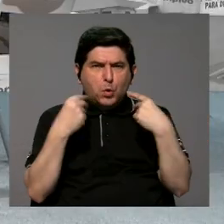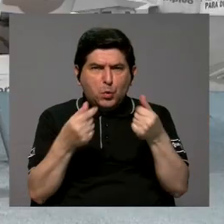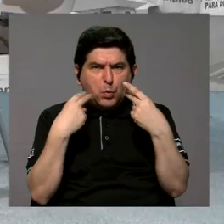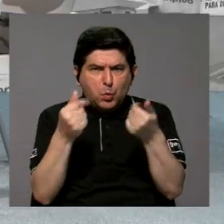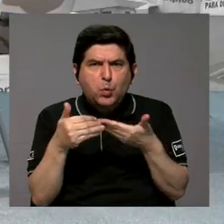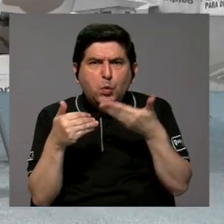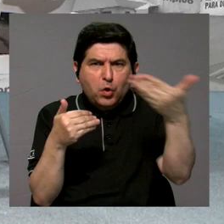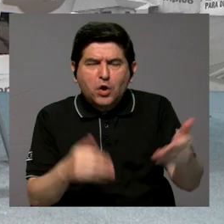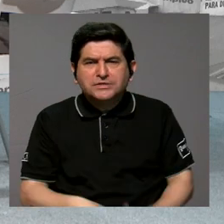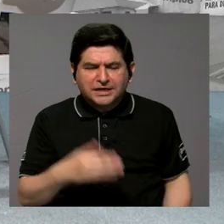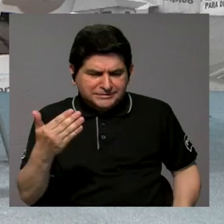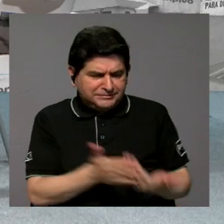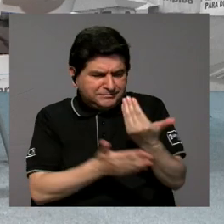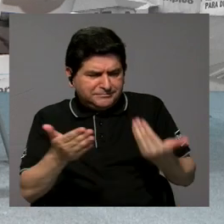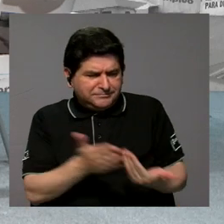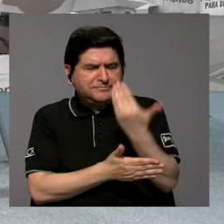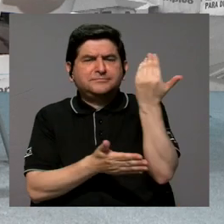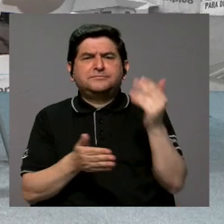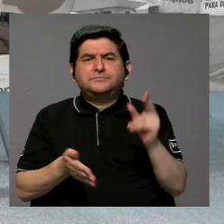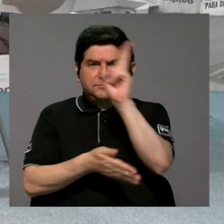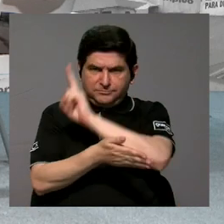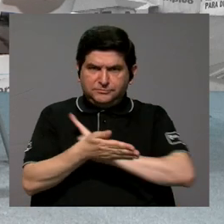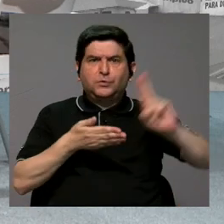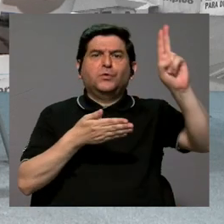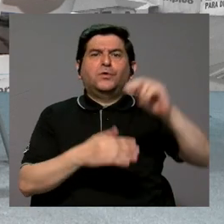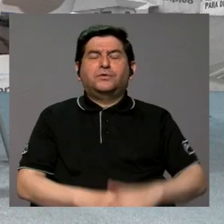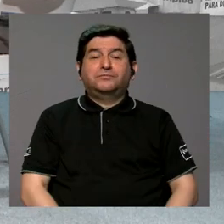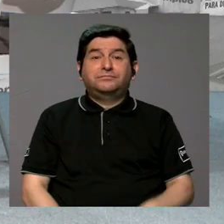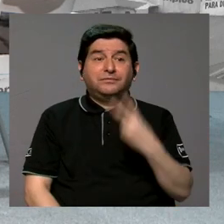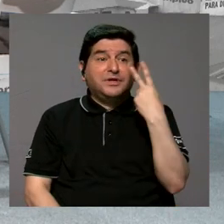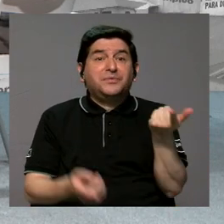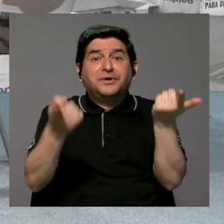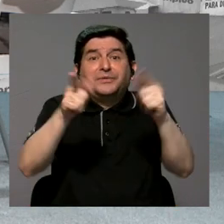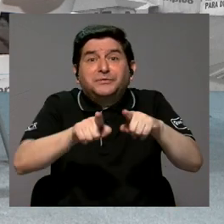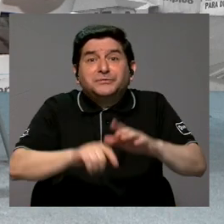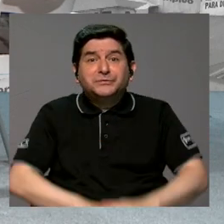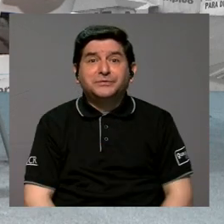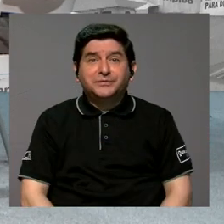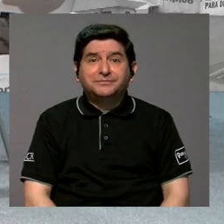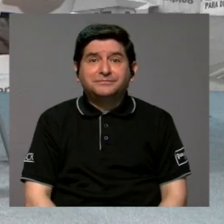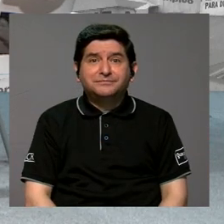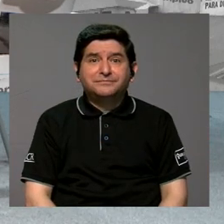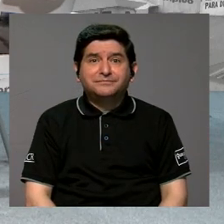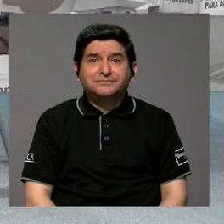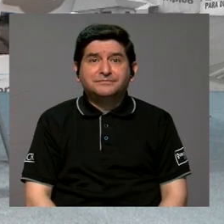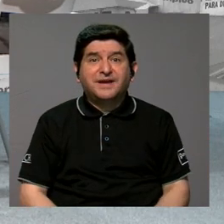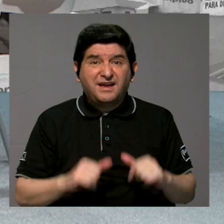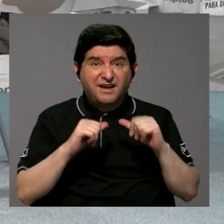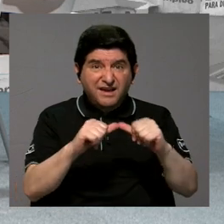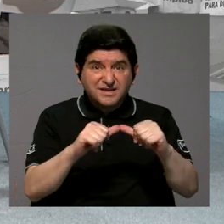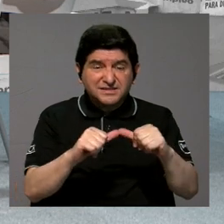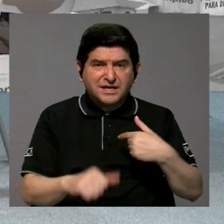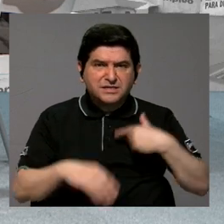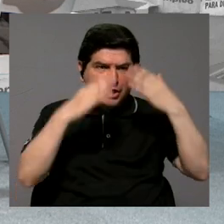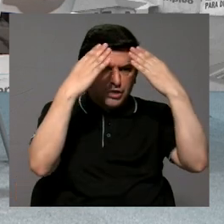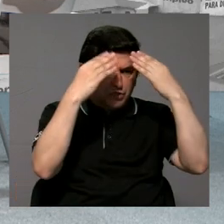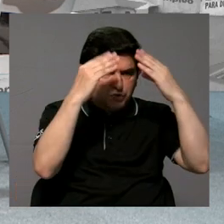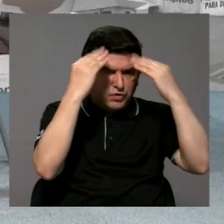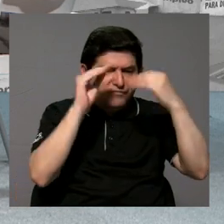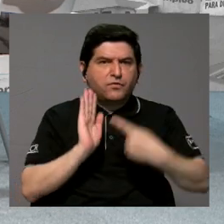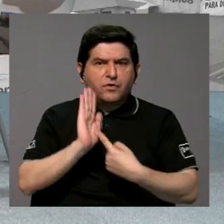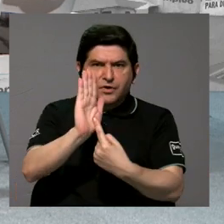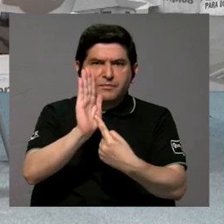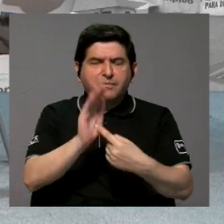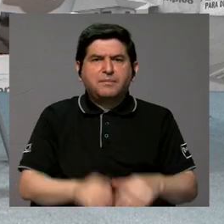acelerar muchas cosas para modernizar a la universidad vea usted lo que pasó el siguiente presenté el informe